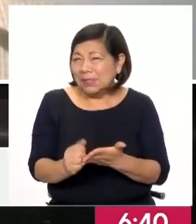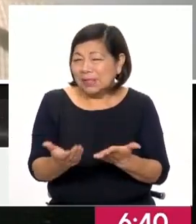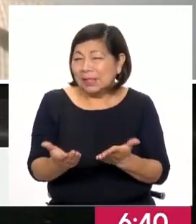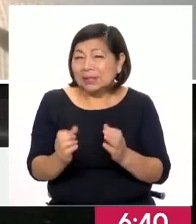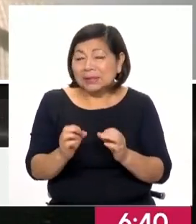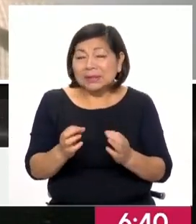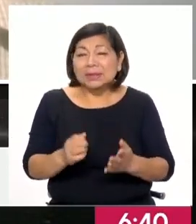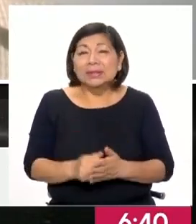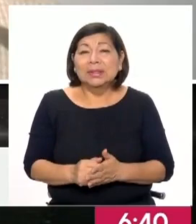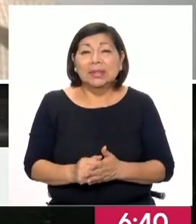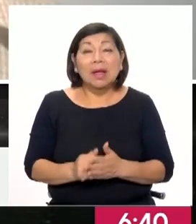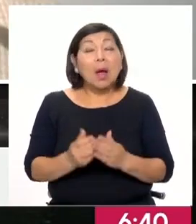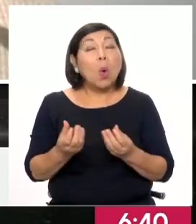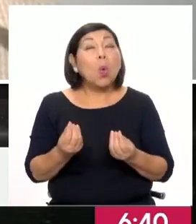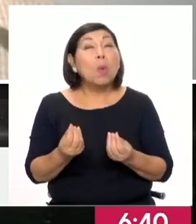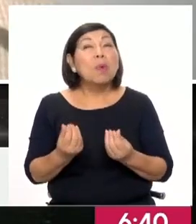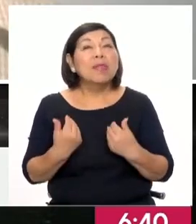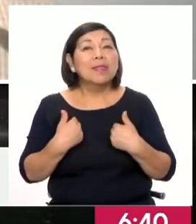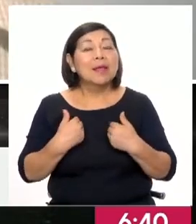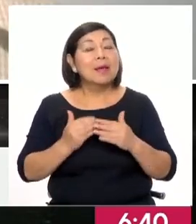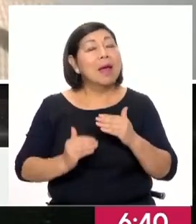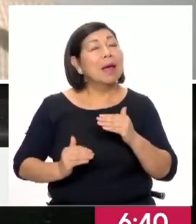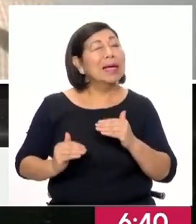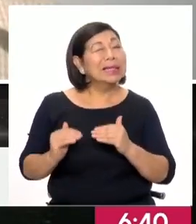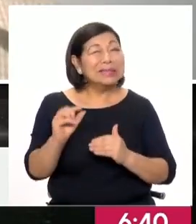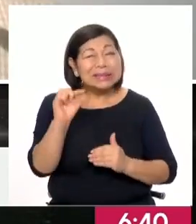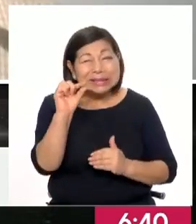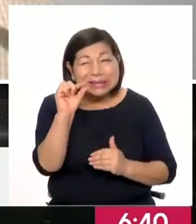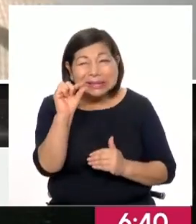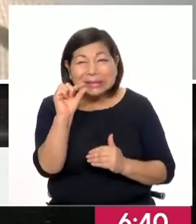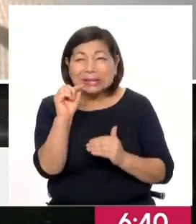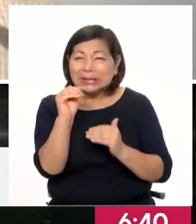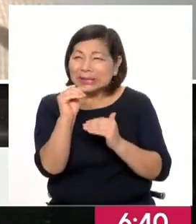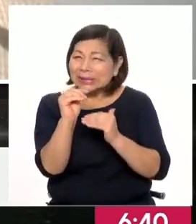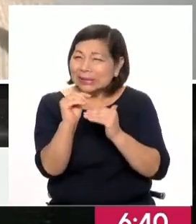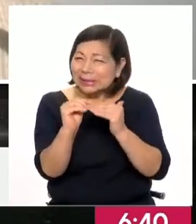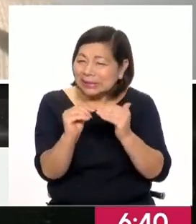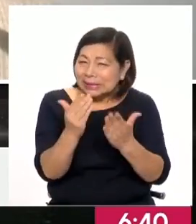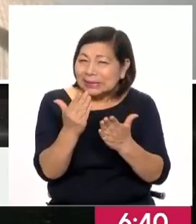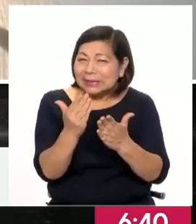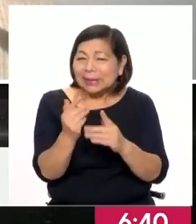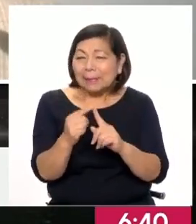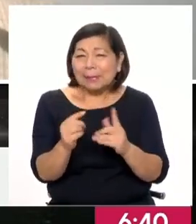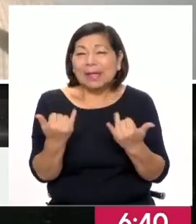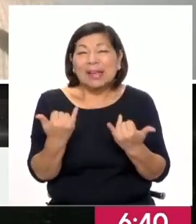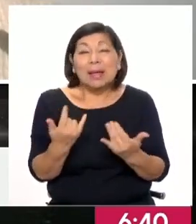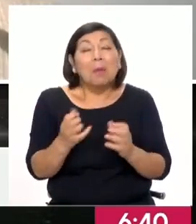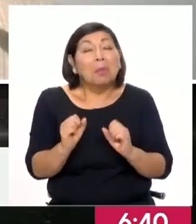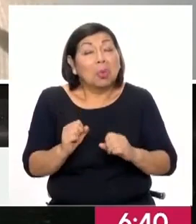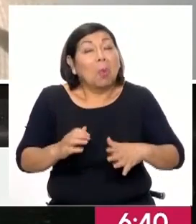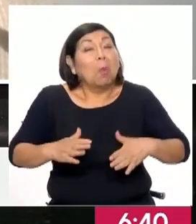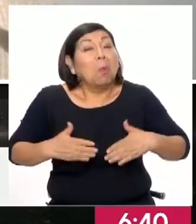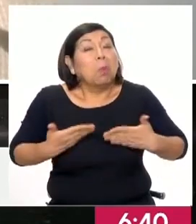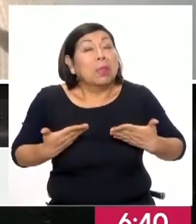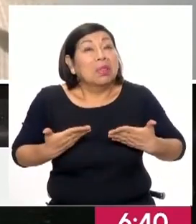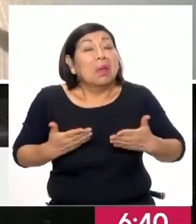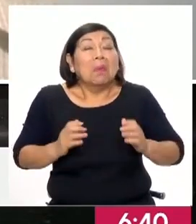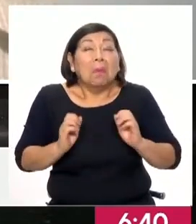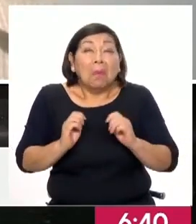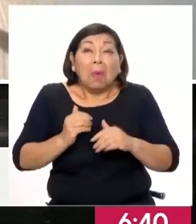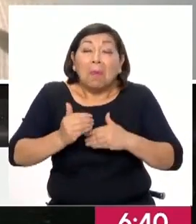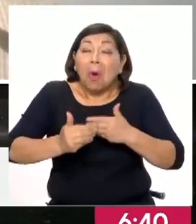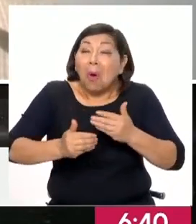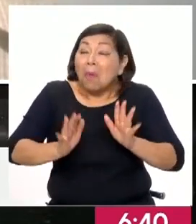si bien es cierto, se mantiene alta, hay una leve tendencia a que esto podría ceder, ¿no?, en los